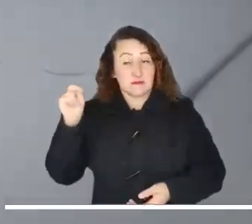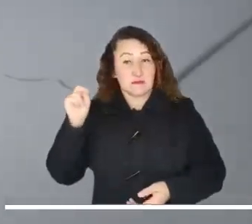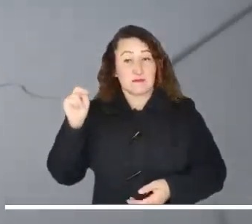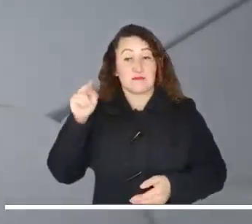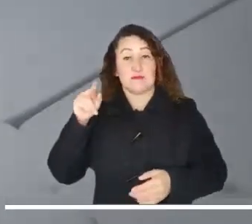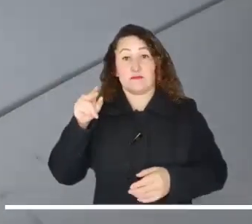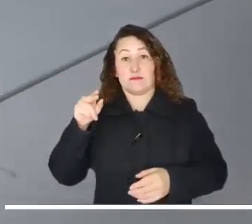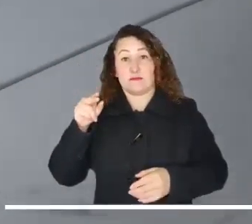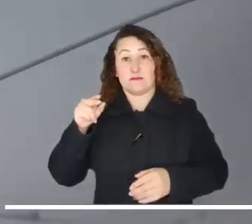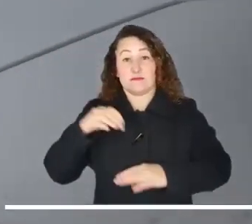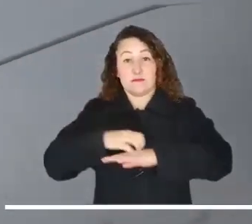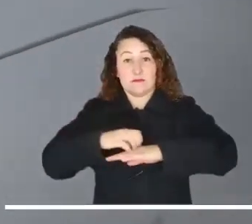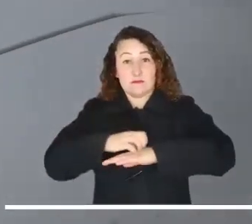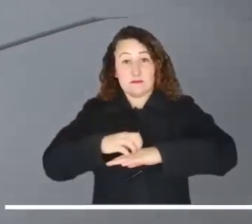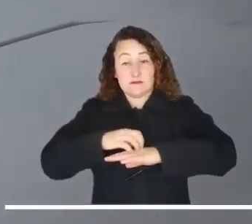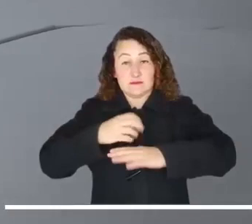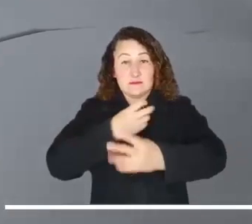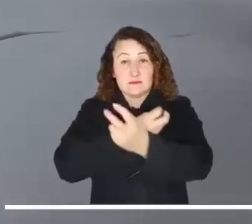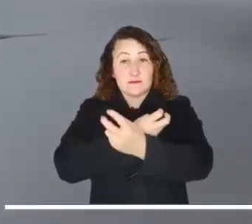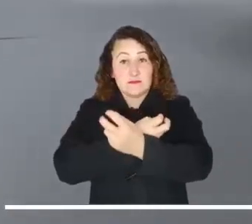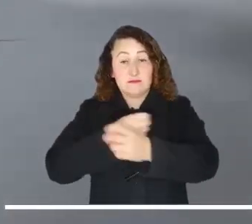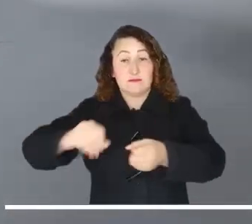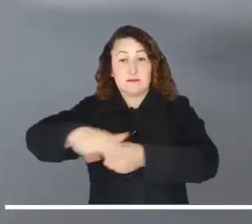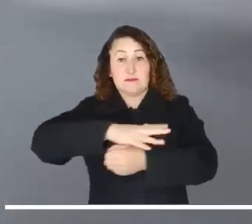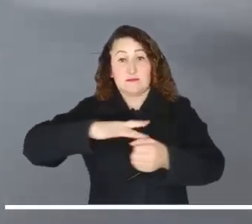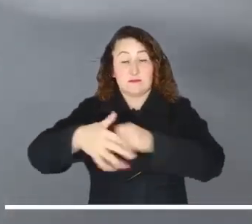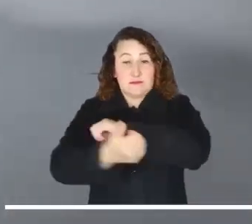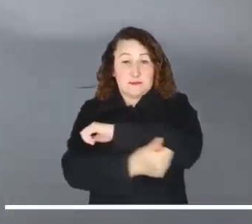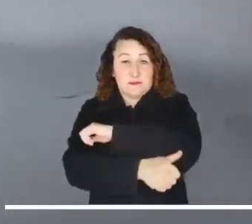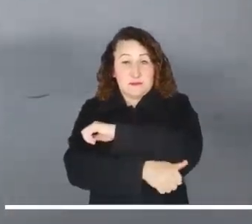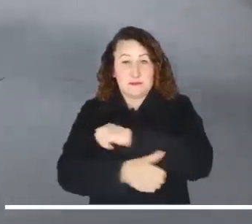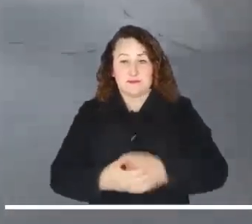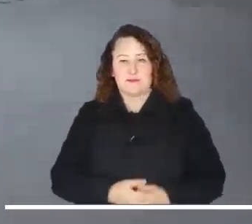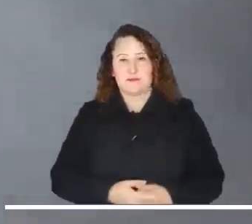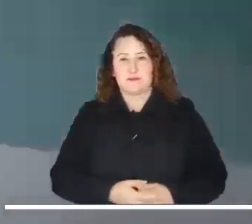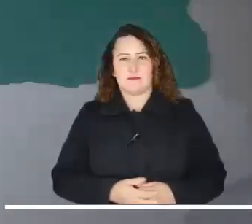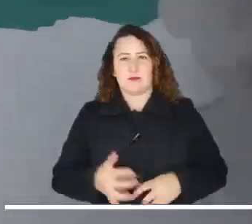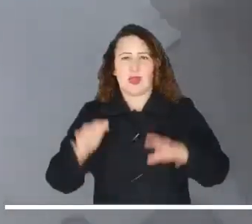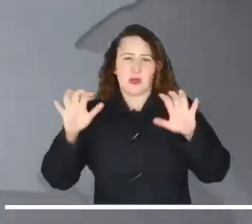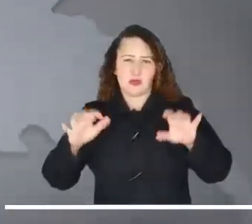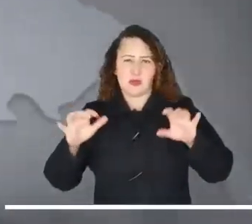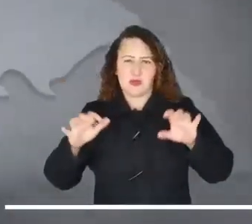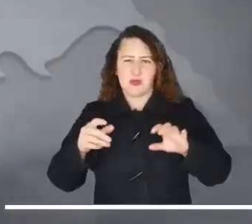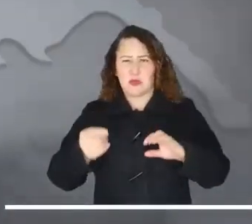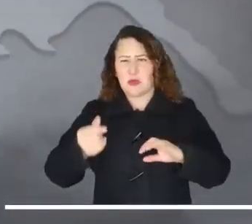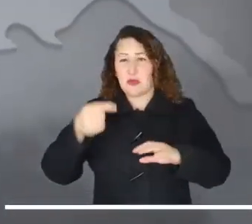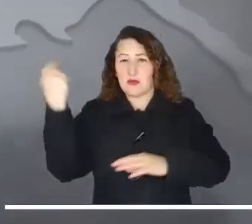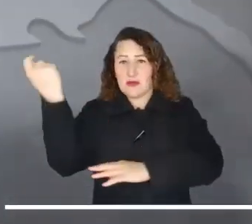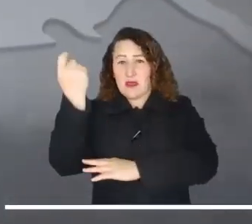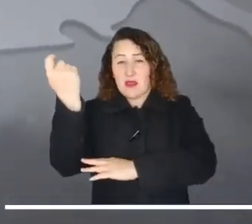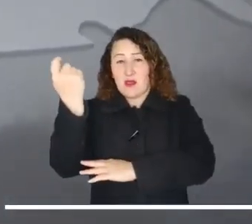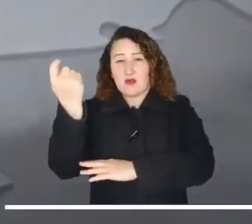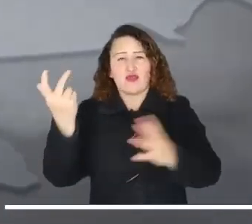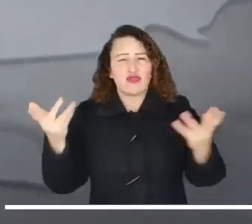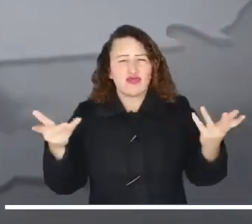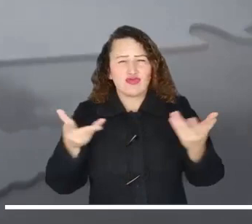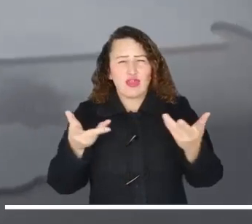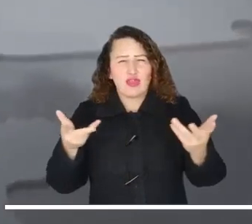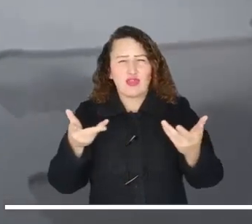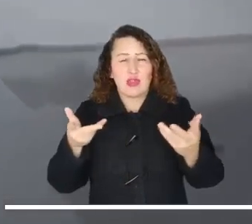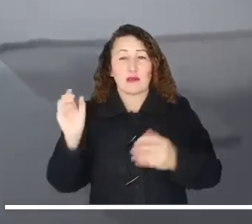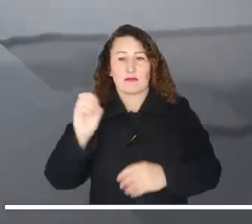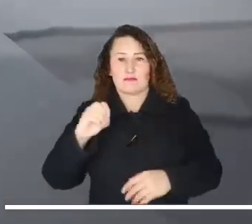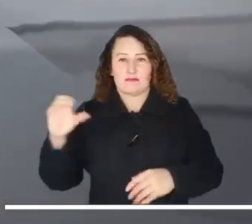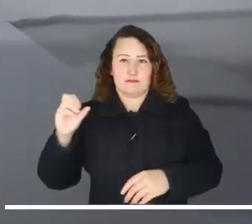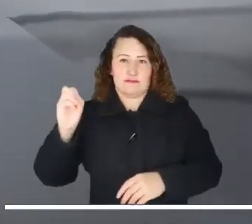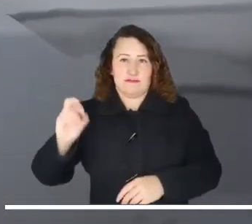Santander, norte de Santander, norte de Tolima, Huila, Cundinamarca y Boyacá. Las pocas aguas que visitarán la noche